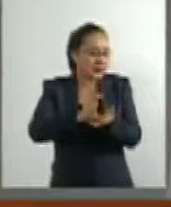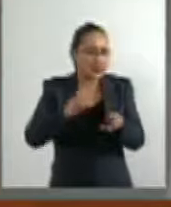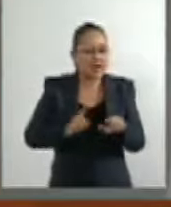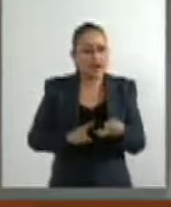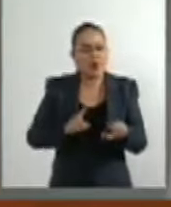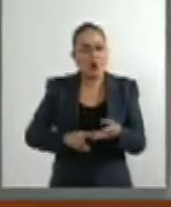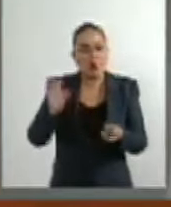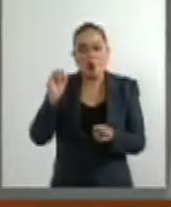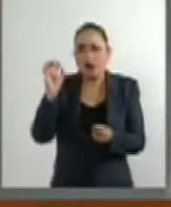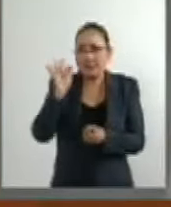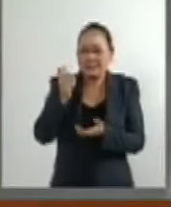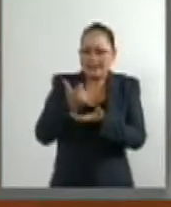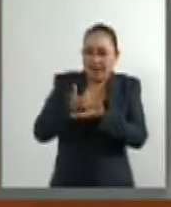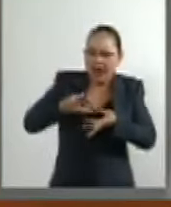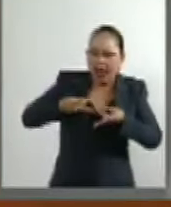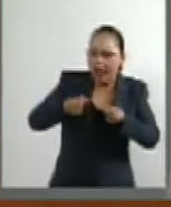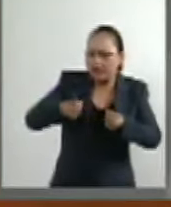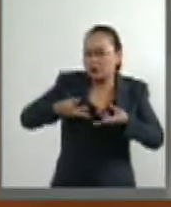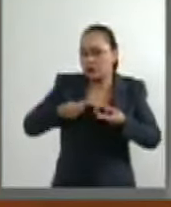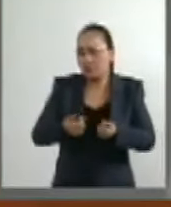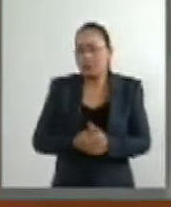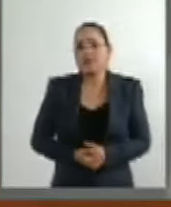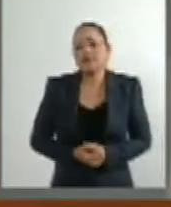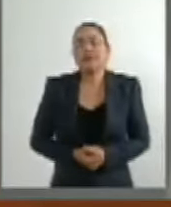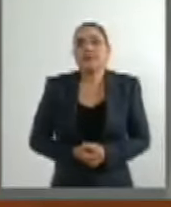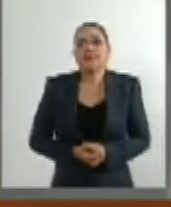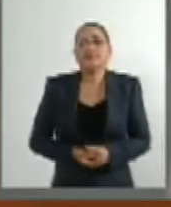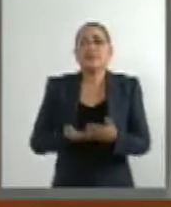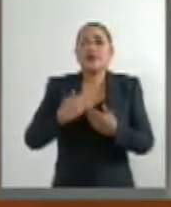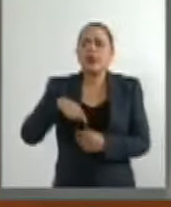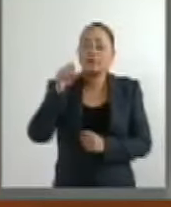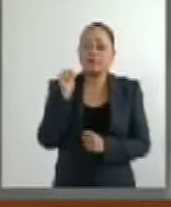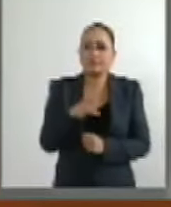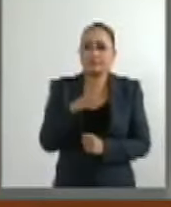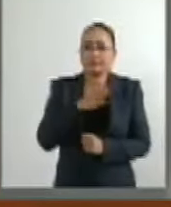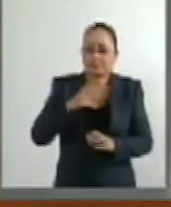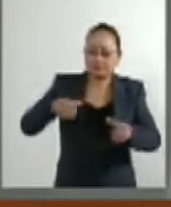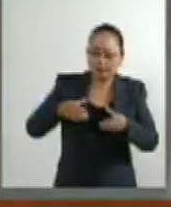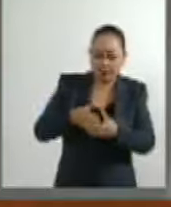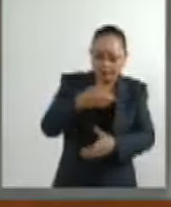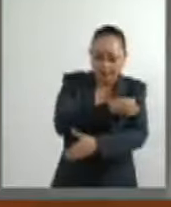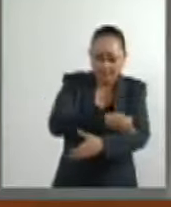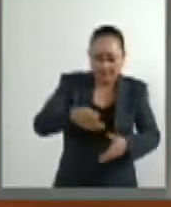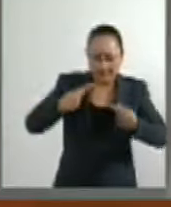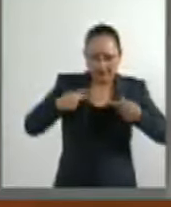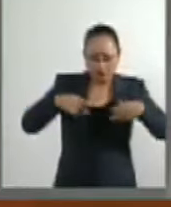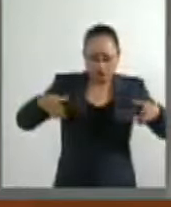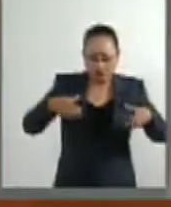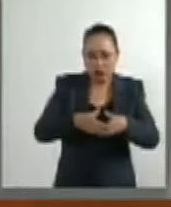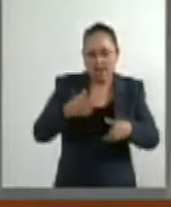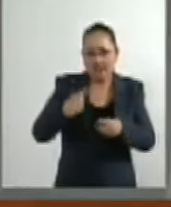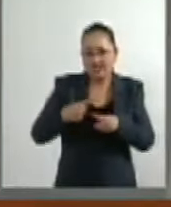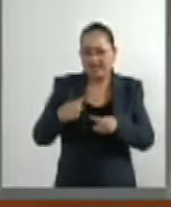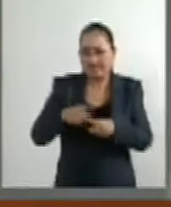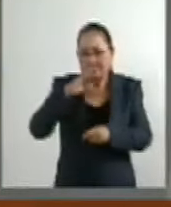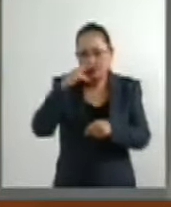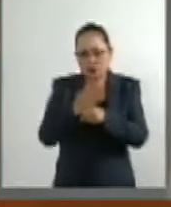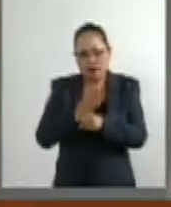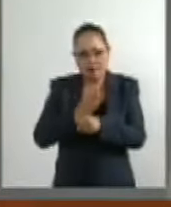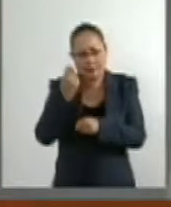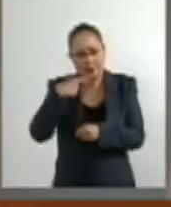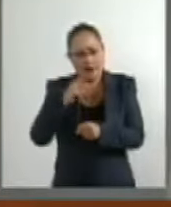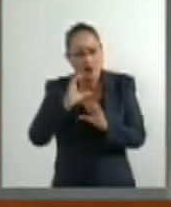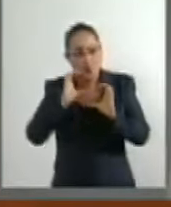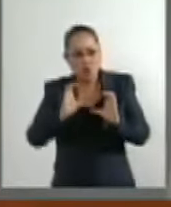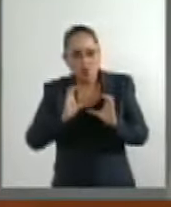pérdidas económicas. Los miembros de la familia son frecuentemente los cuidadores primarios de